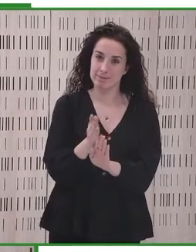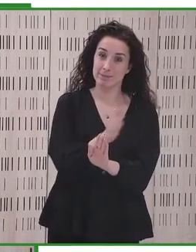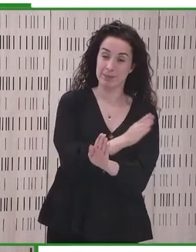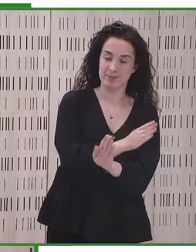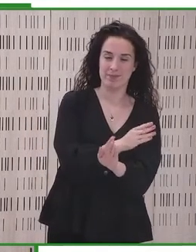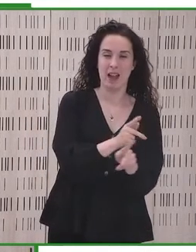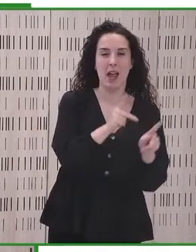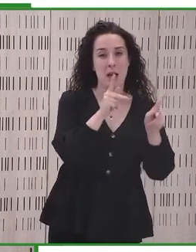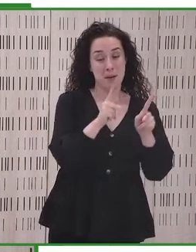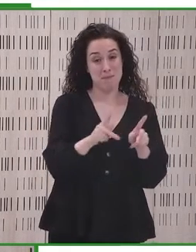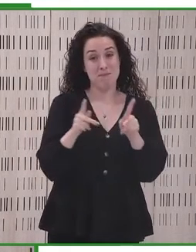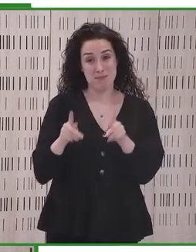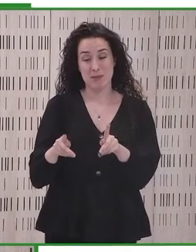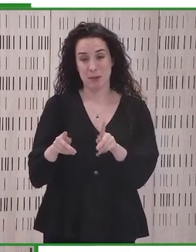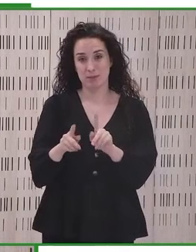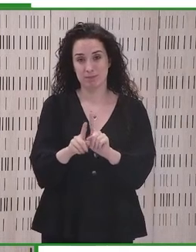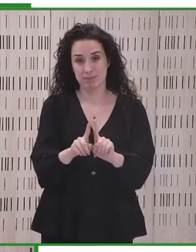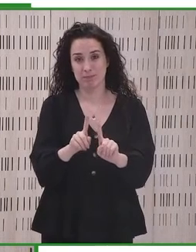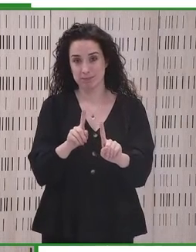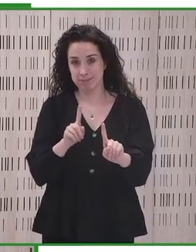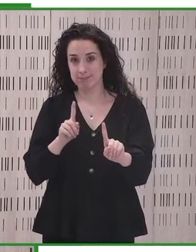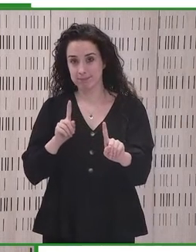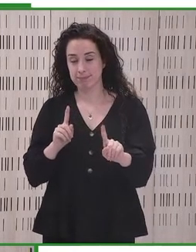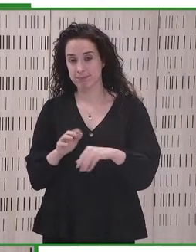personas se estarán quedando atrás.